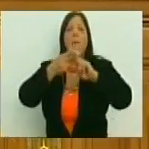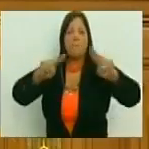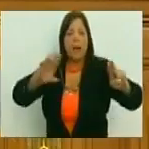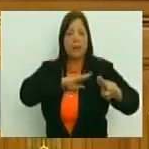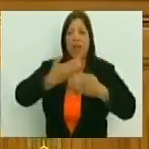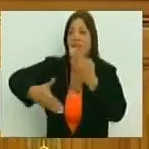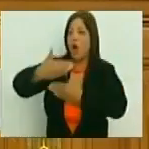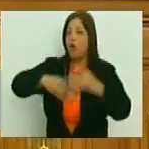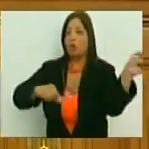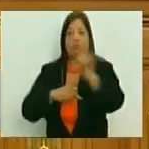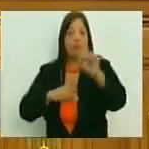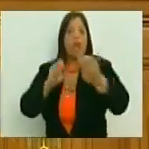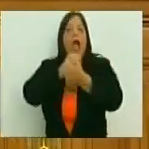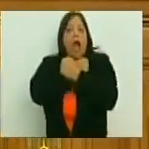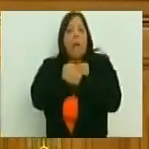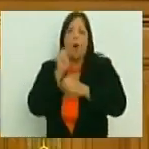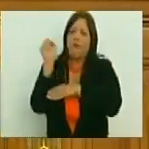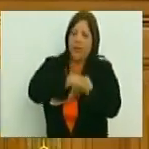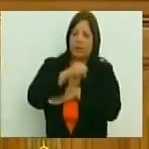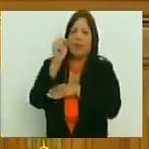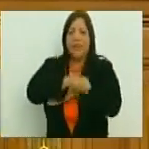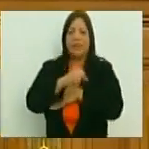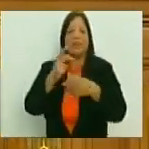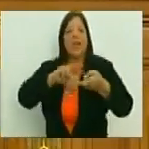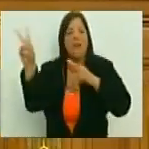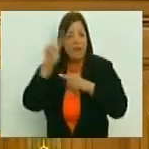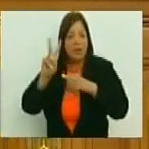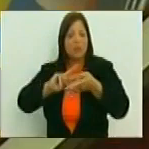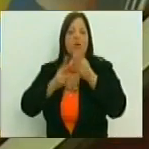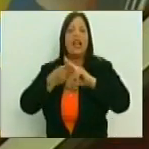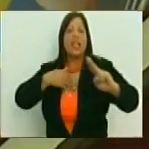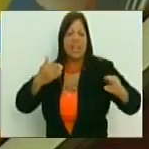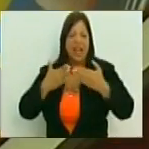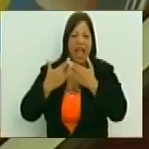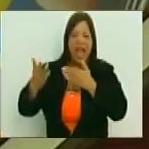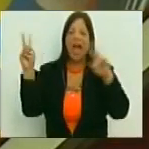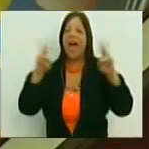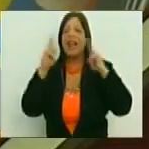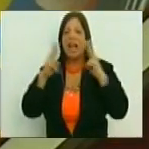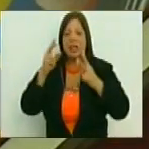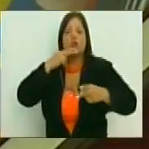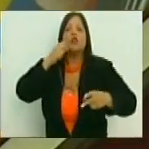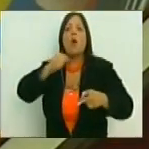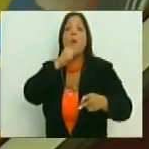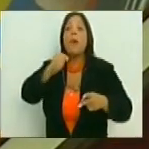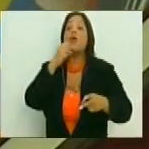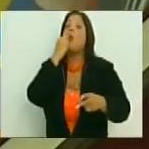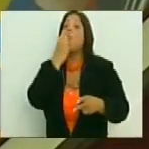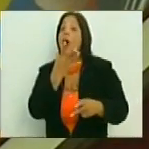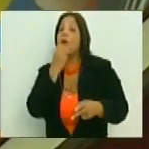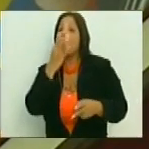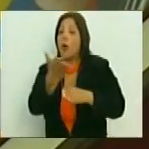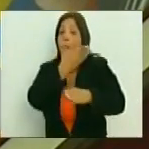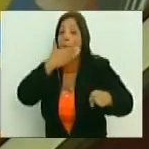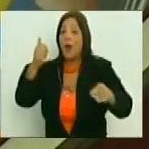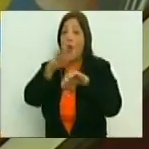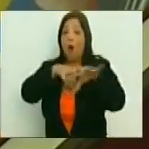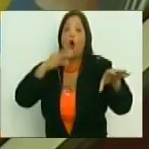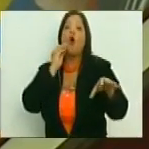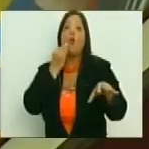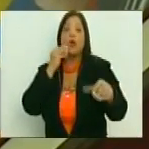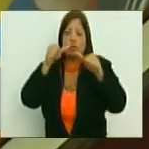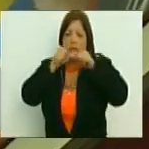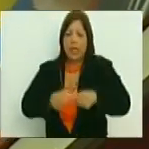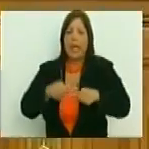se negocia, porque el amor siempre vence, porque Venezuela quiere salir adelante, porque somos más los buenos, porque hay una juventud que quiere